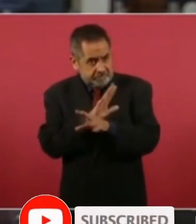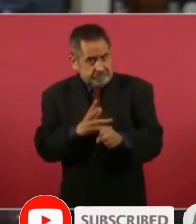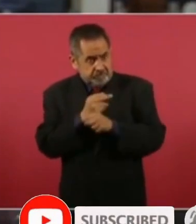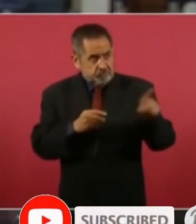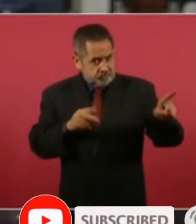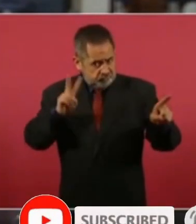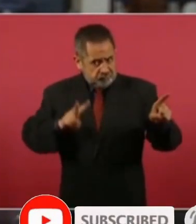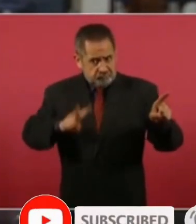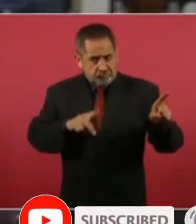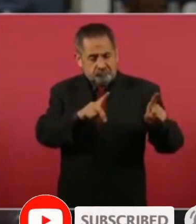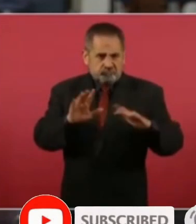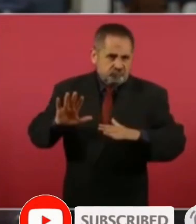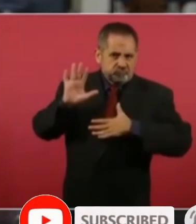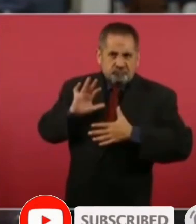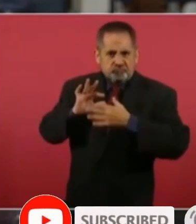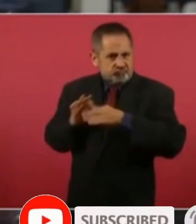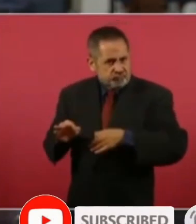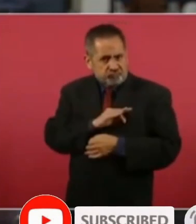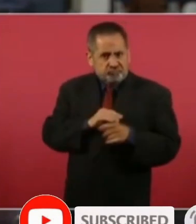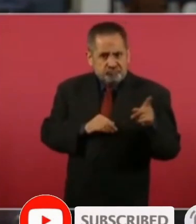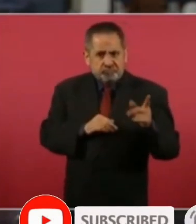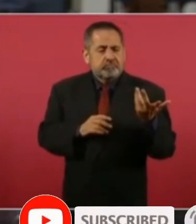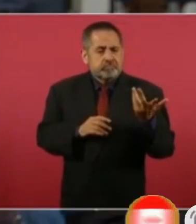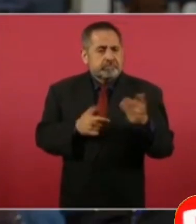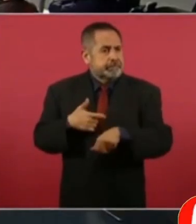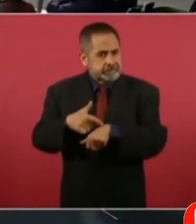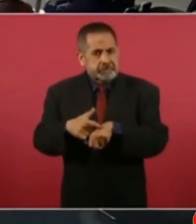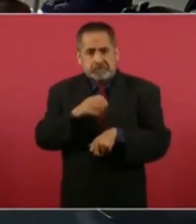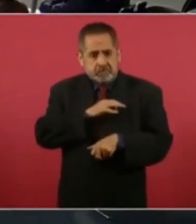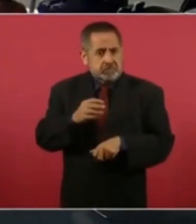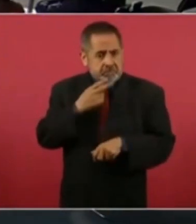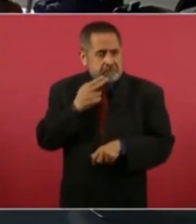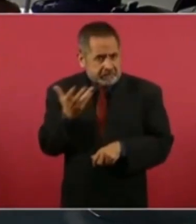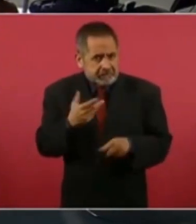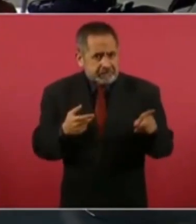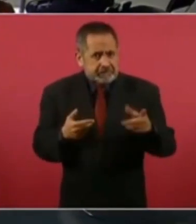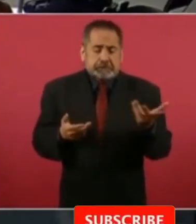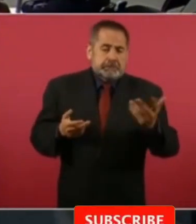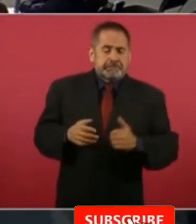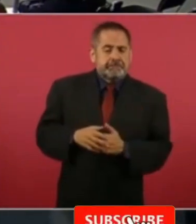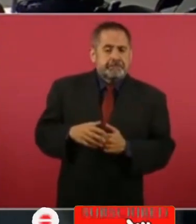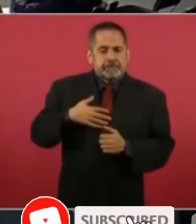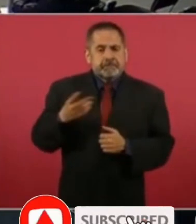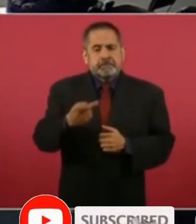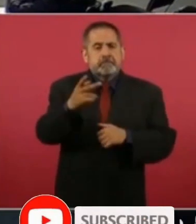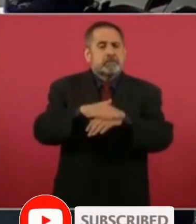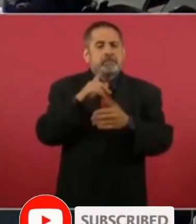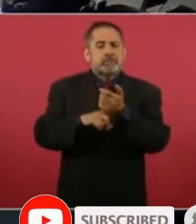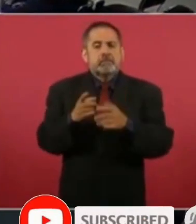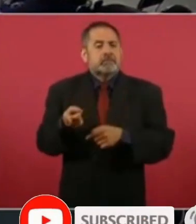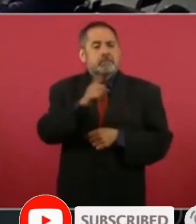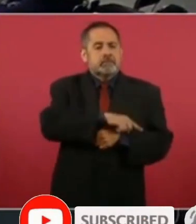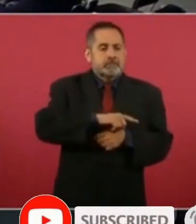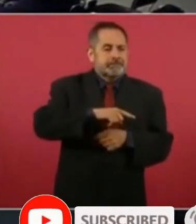comprometido? ¿Sí está atrevido? ¿Le va a alcanzar el tiempo? Y también se lo pregunto porque, del lado de Trump,